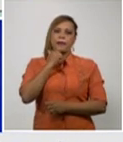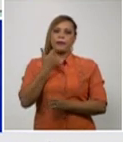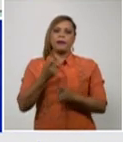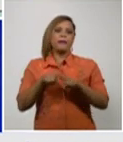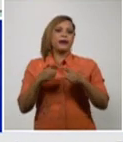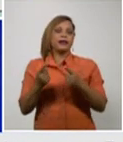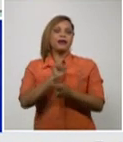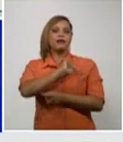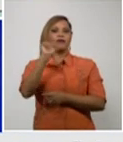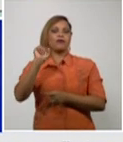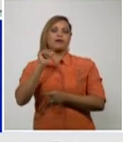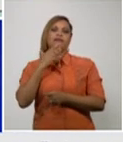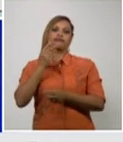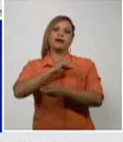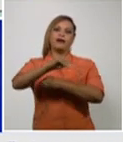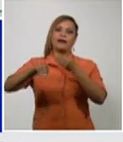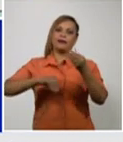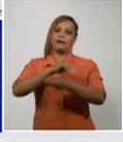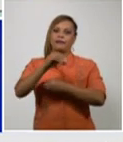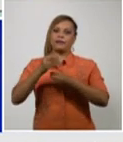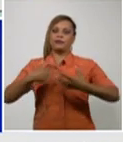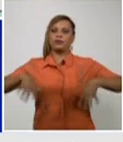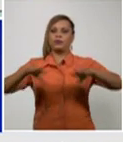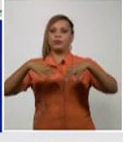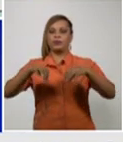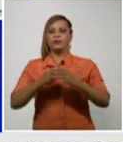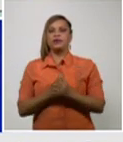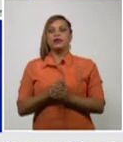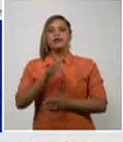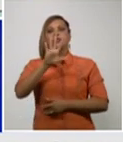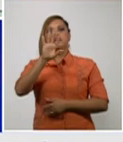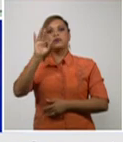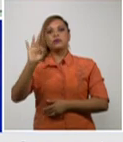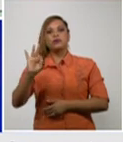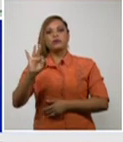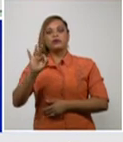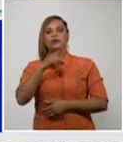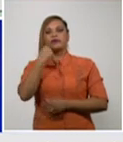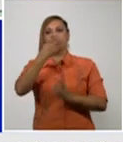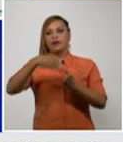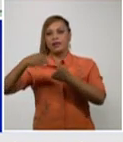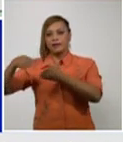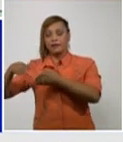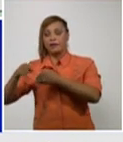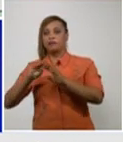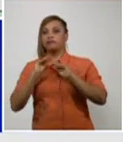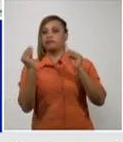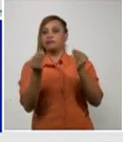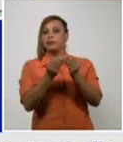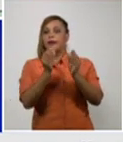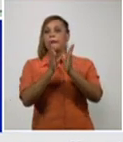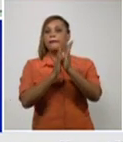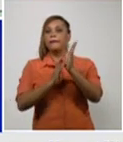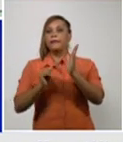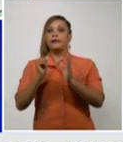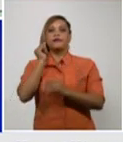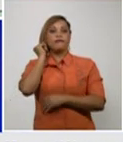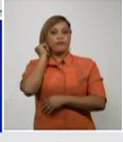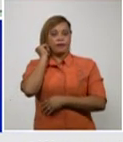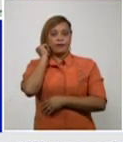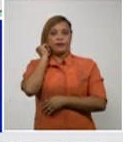revertirse ya con 58 fallecidos acumulados en el mes desde febrero